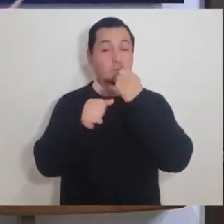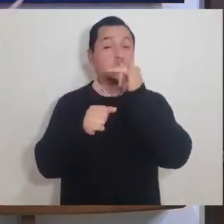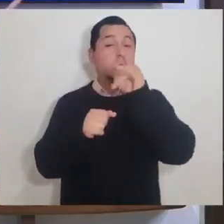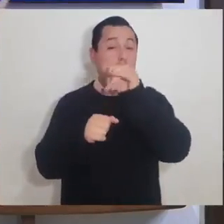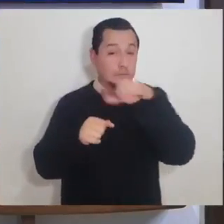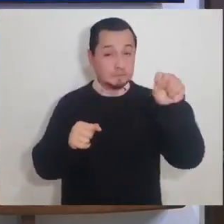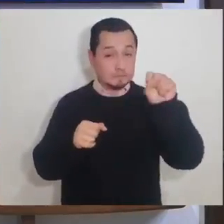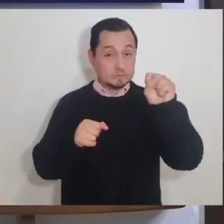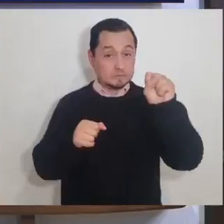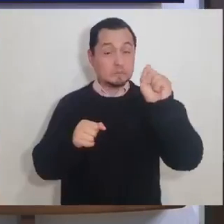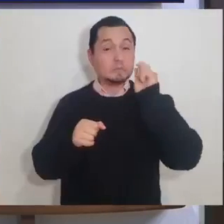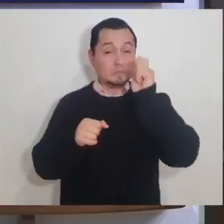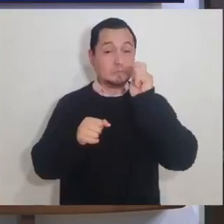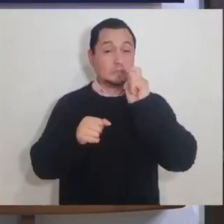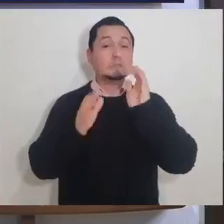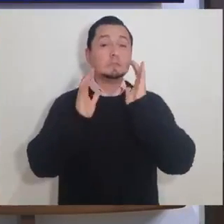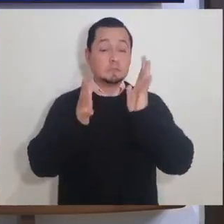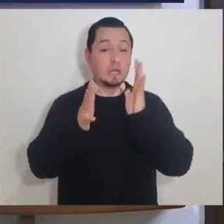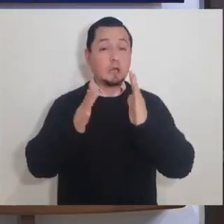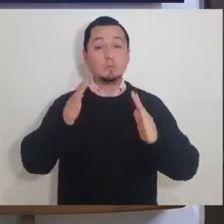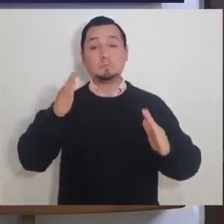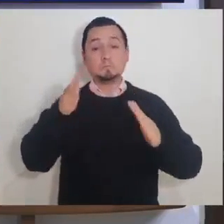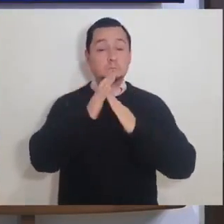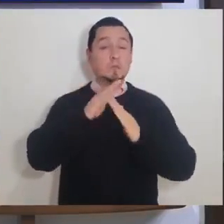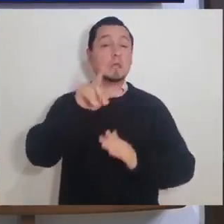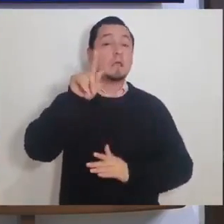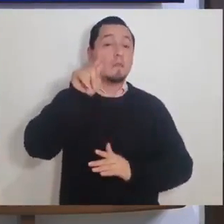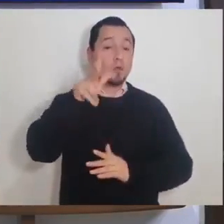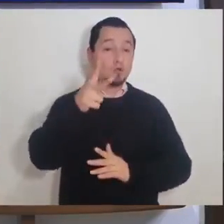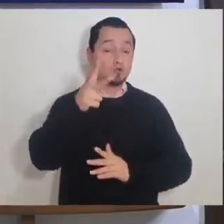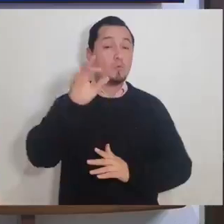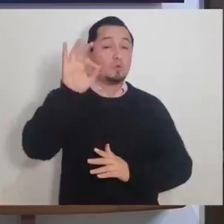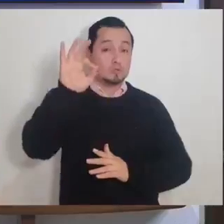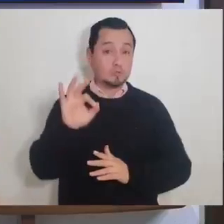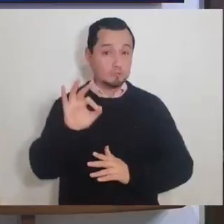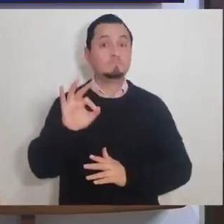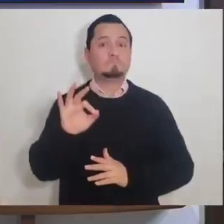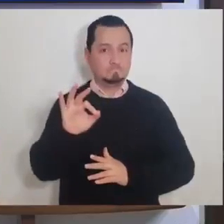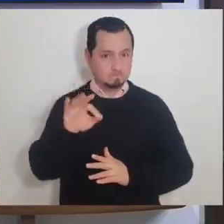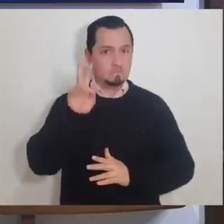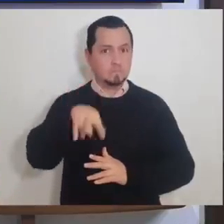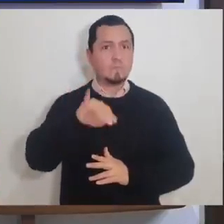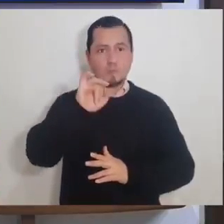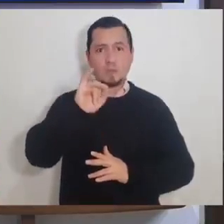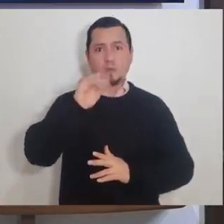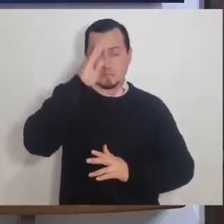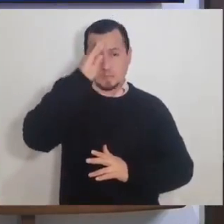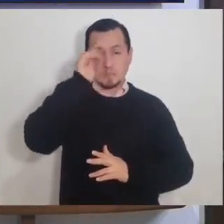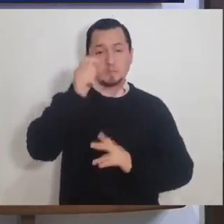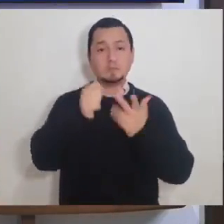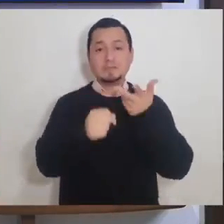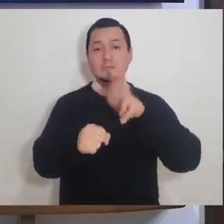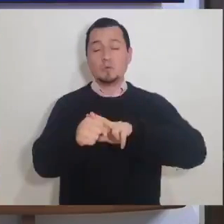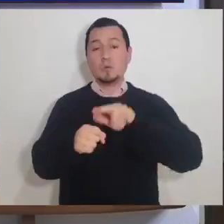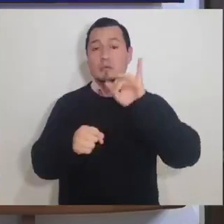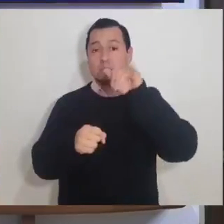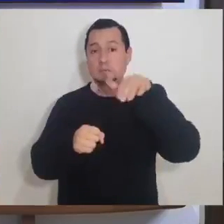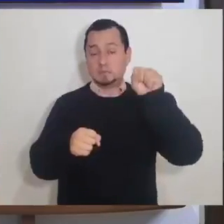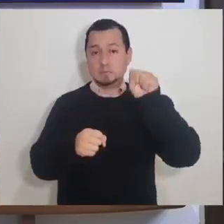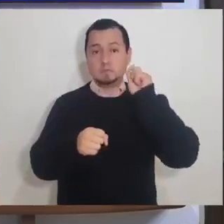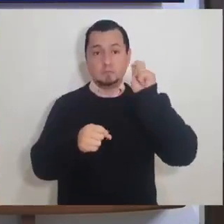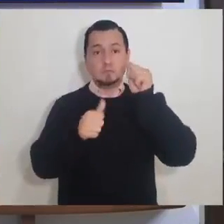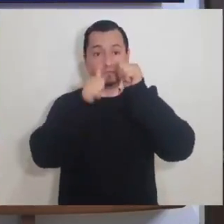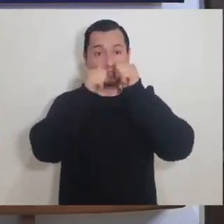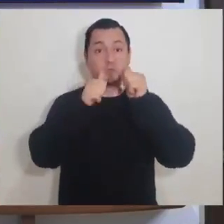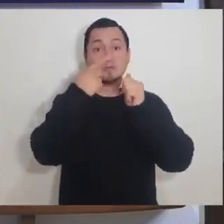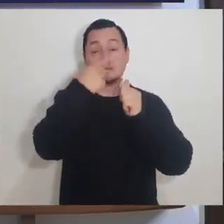el seguro social, el nivel de ocupación ha llegado el día de hoy al 78%. Como ustedes saben, el seguro social es una institución